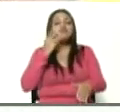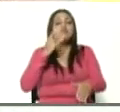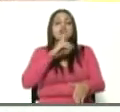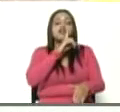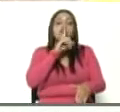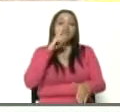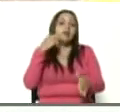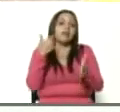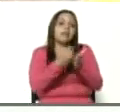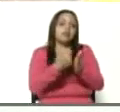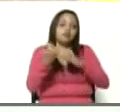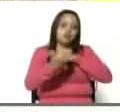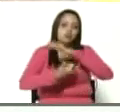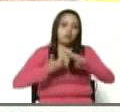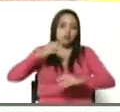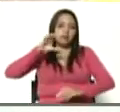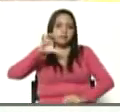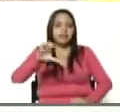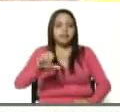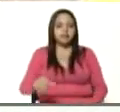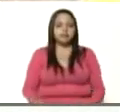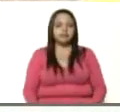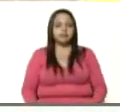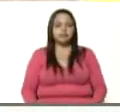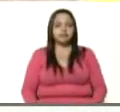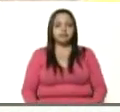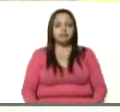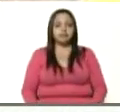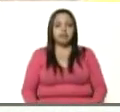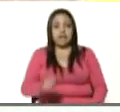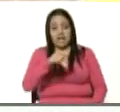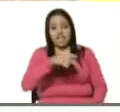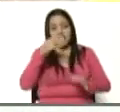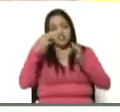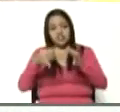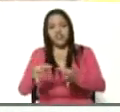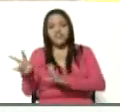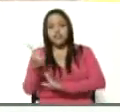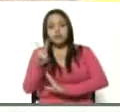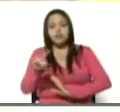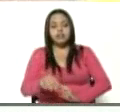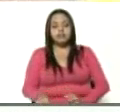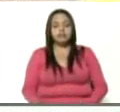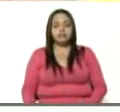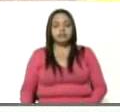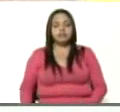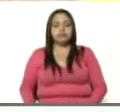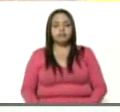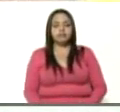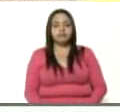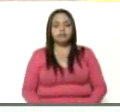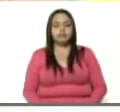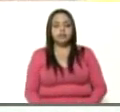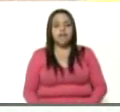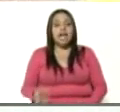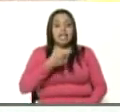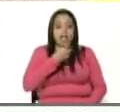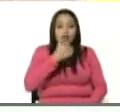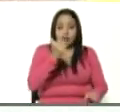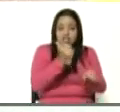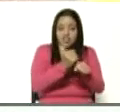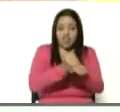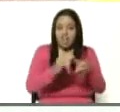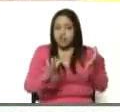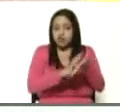institucionalidad del país. Esta es la verdad de Venezuela. Al quien le gusta trabajar sobre